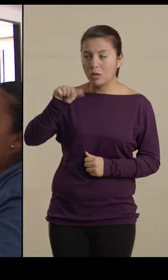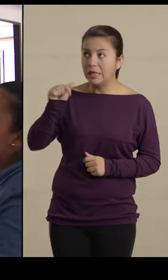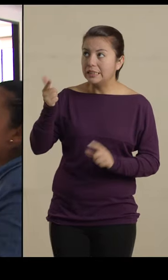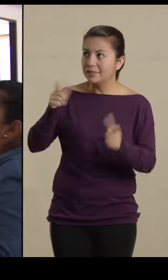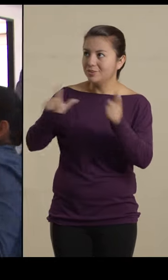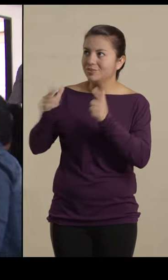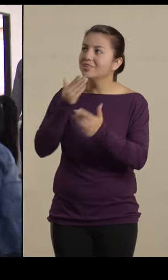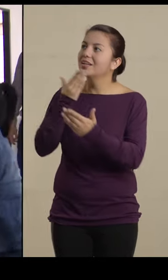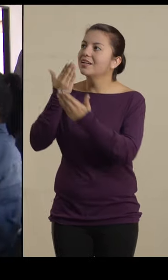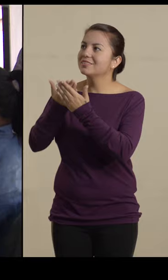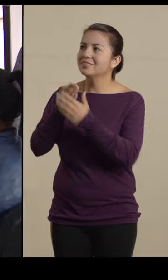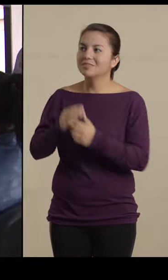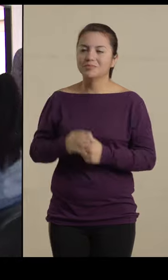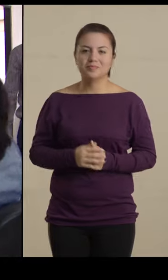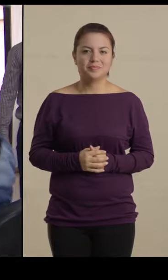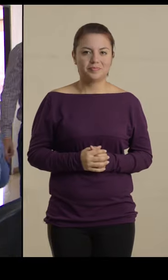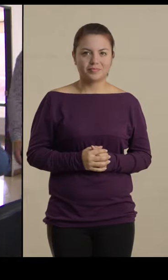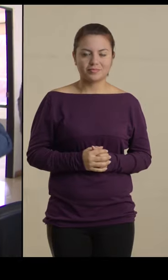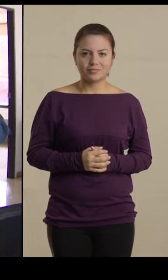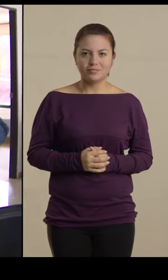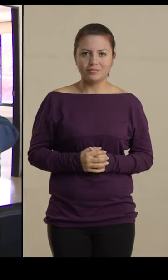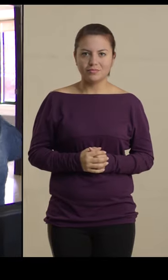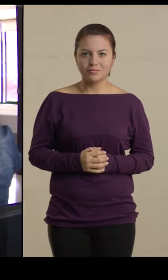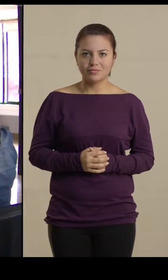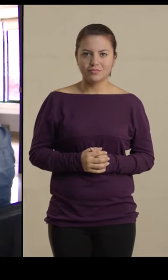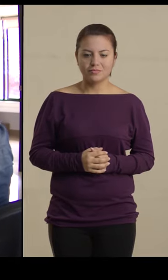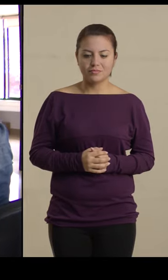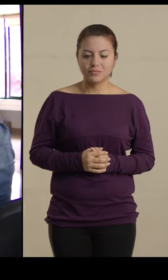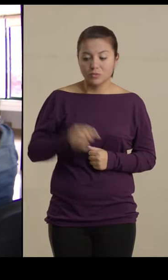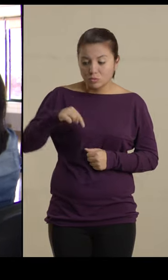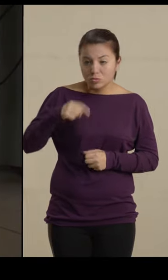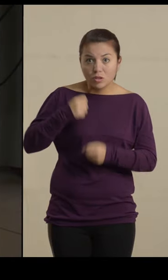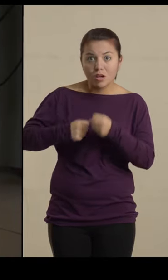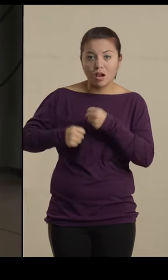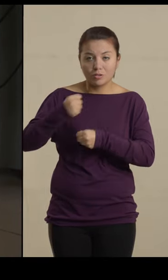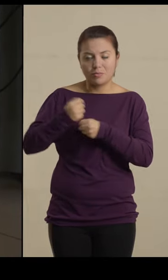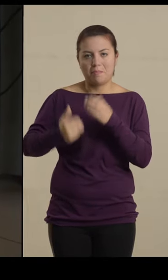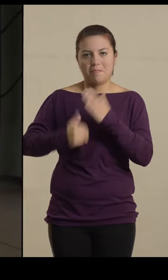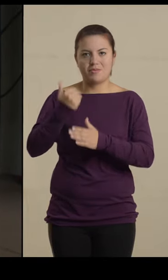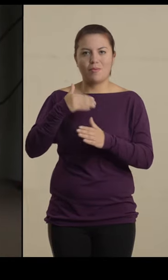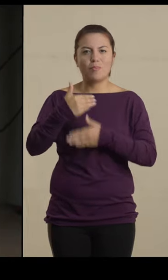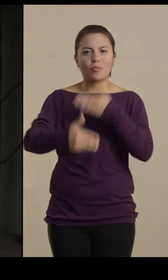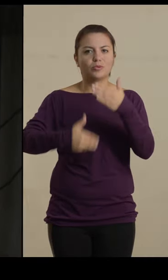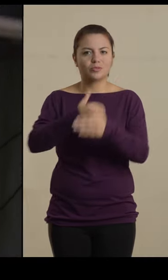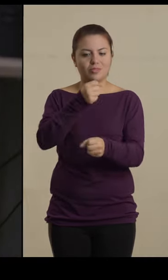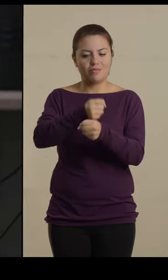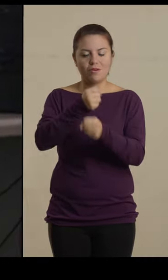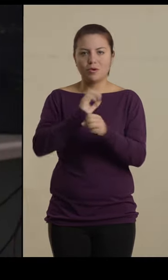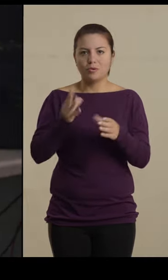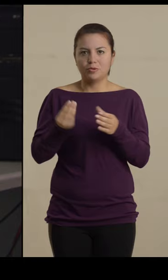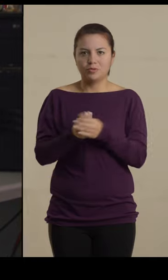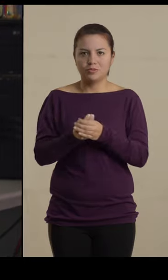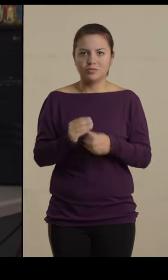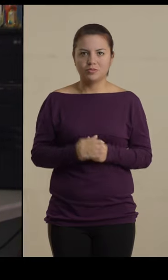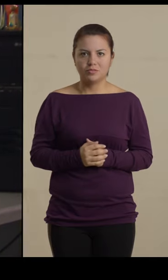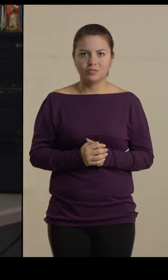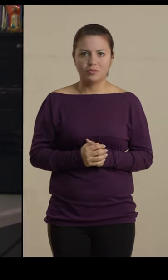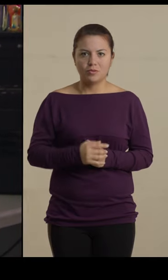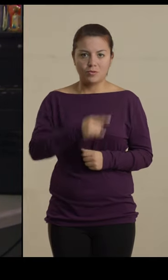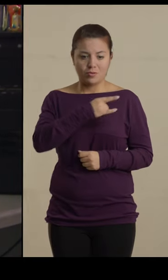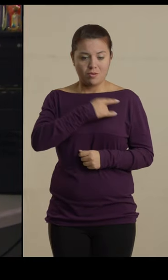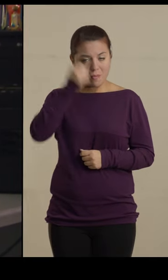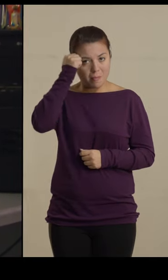Vale, listo. Gracias. Hemos empezado este año un proceso de inclusión laboral. Por primera vez la Universidad